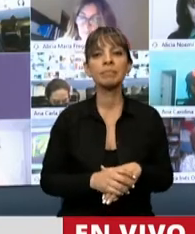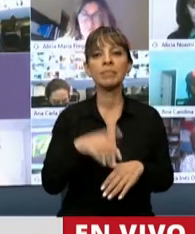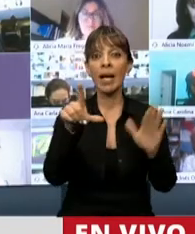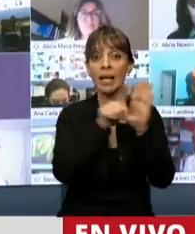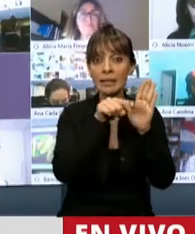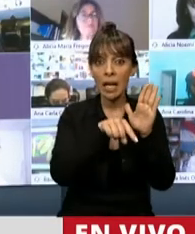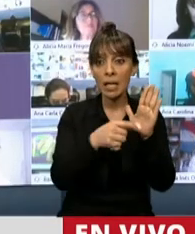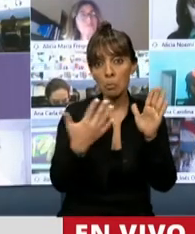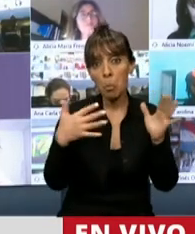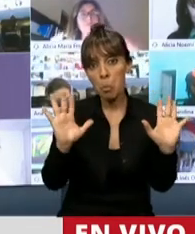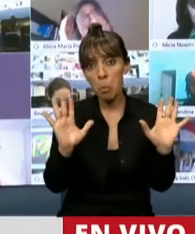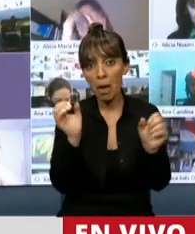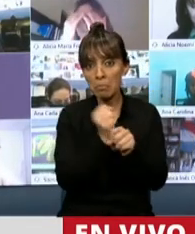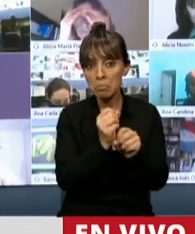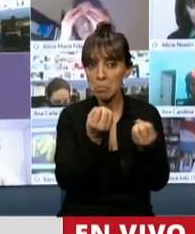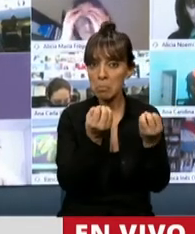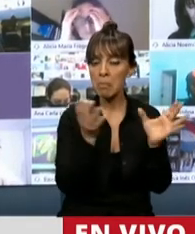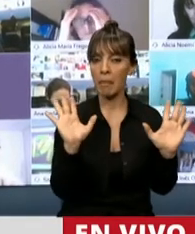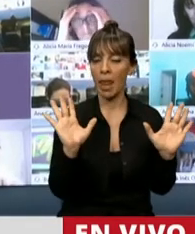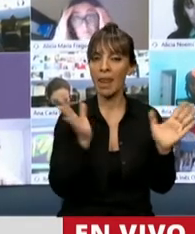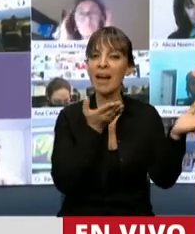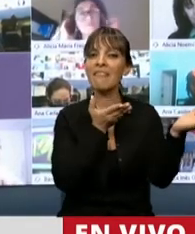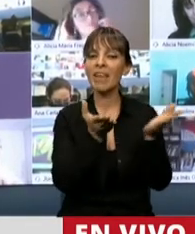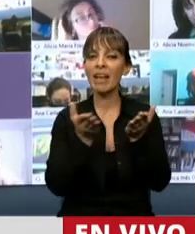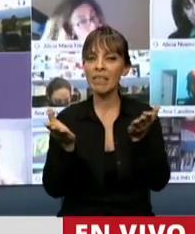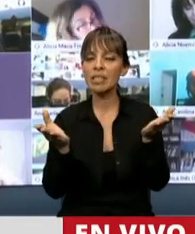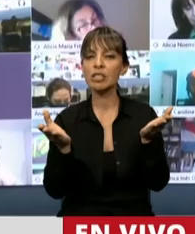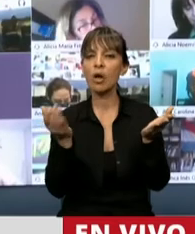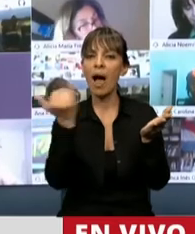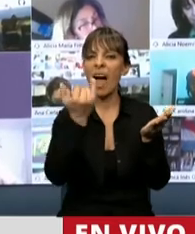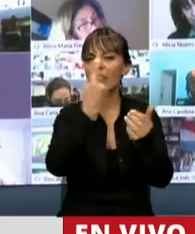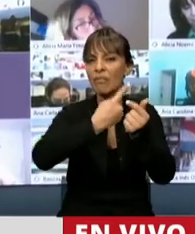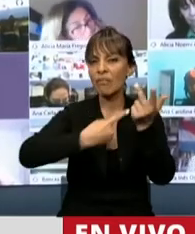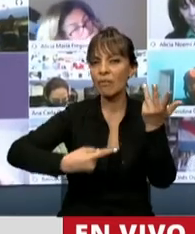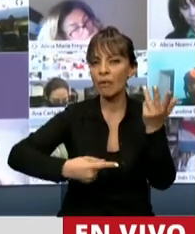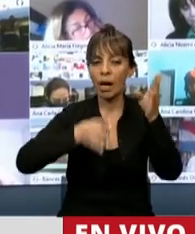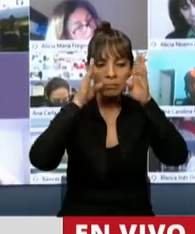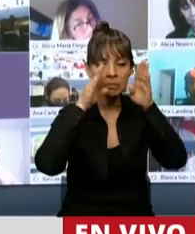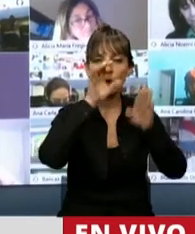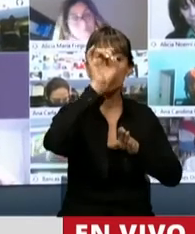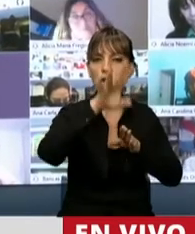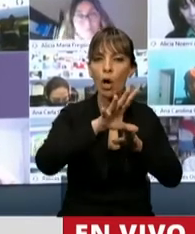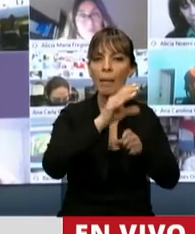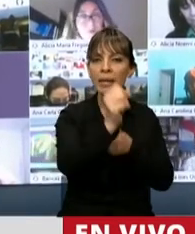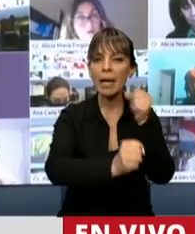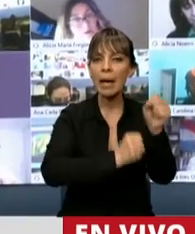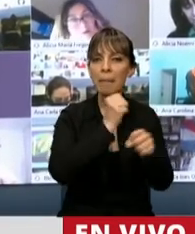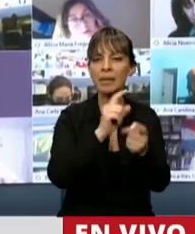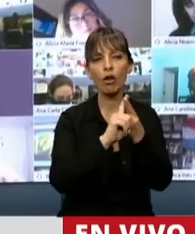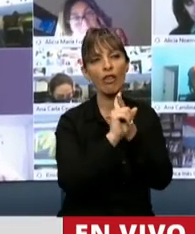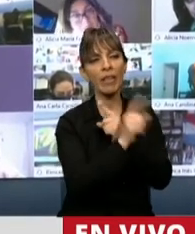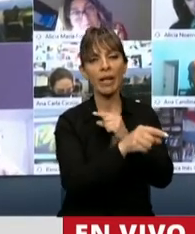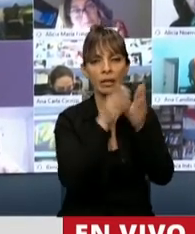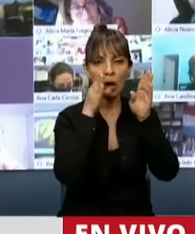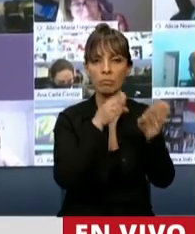posible, es una ley buena, donde los beneficios abarcan no solo a las empresas en forma directa...